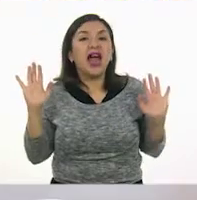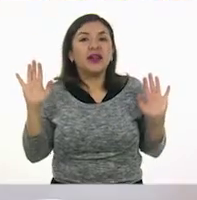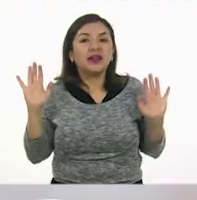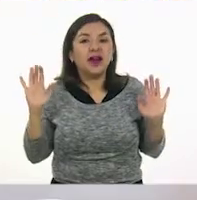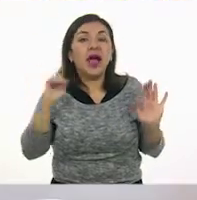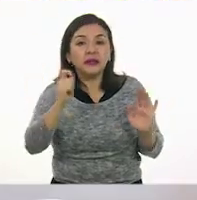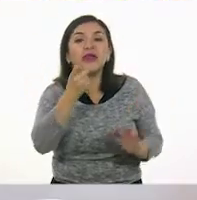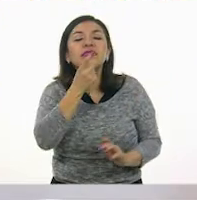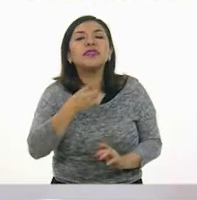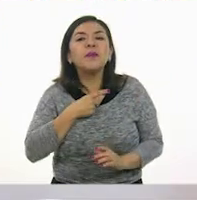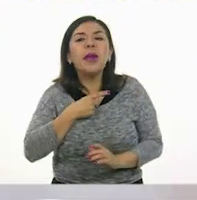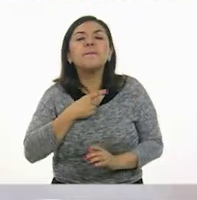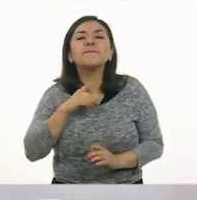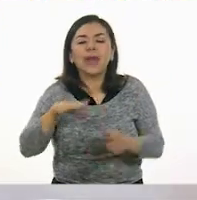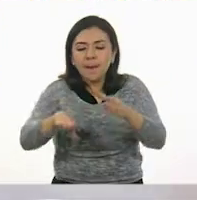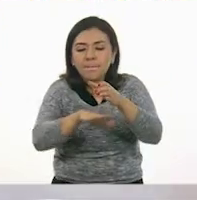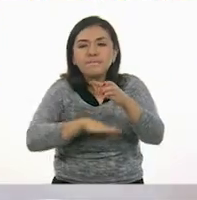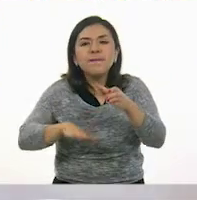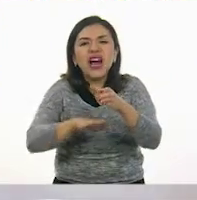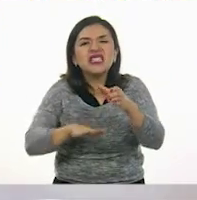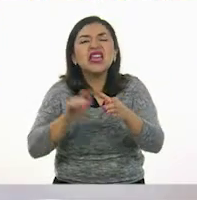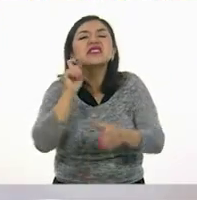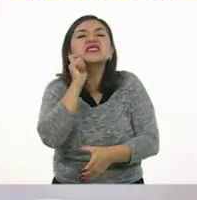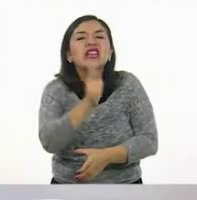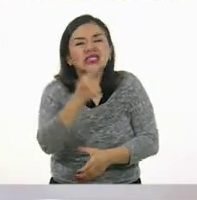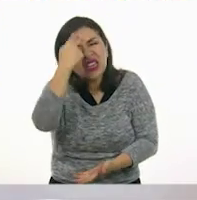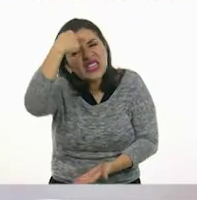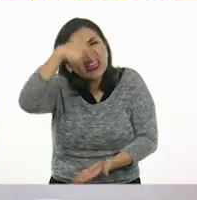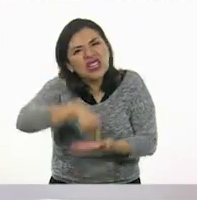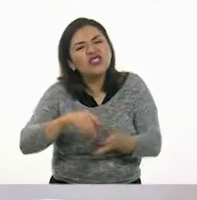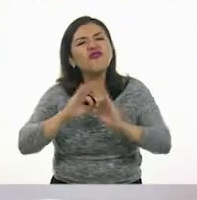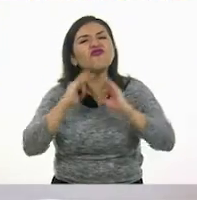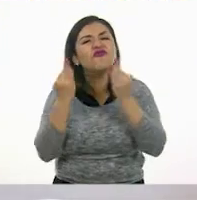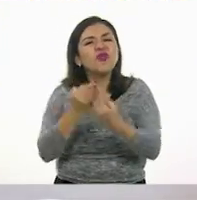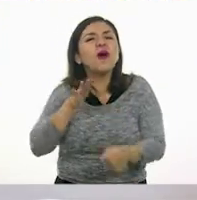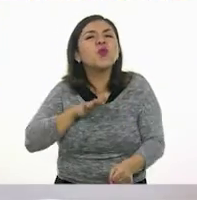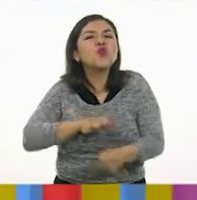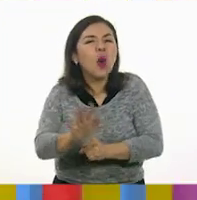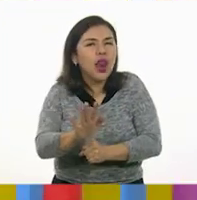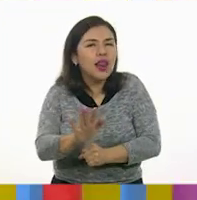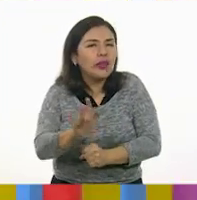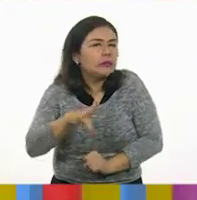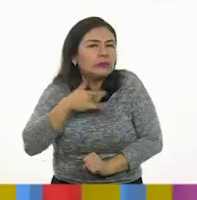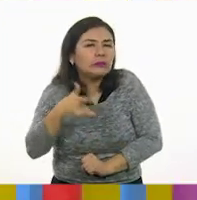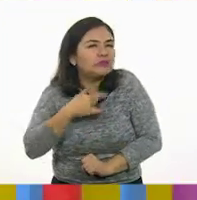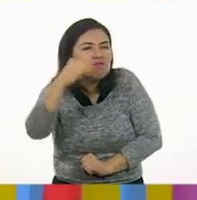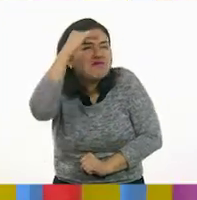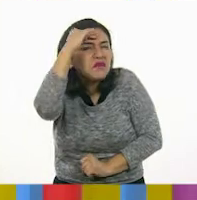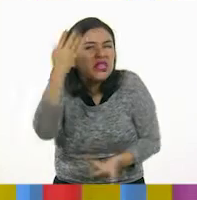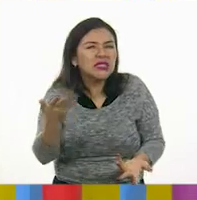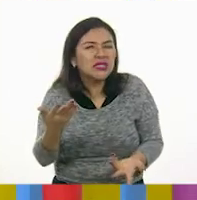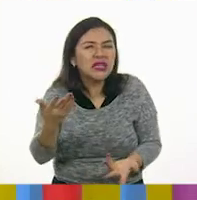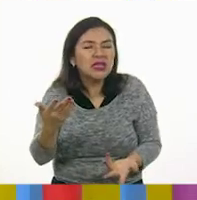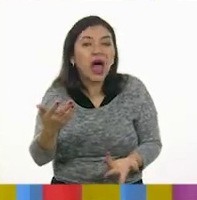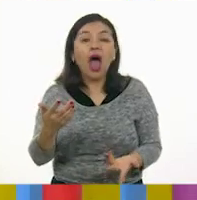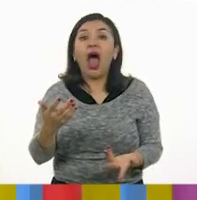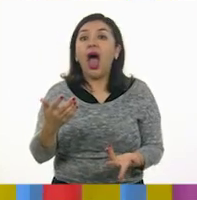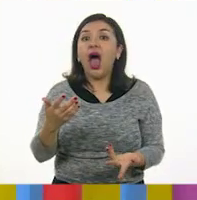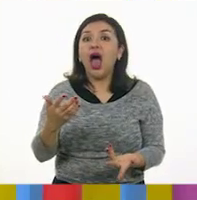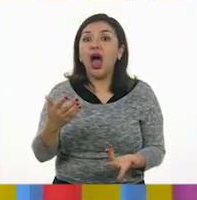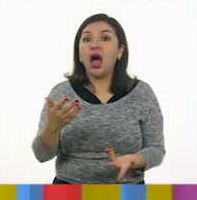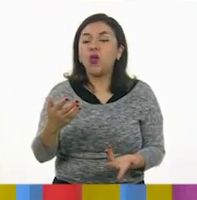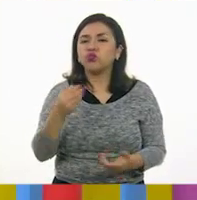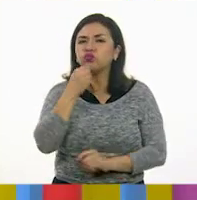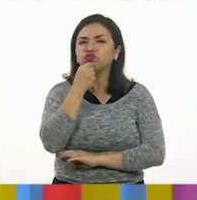bases. Dime bases. Bases. ¿Cómo crees que, qué figura crees que tenga aquí? ¿Cómo es su base? Ah, y no se puede